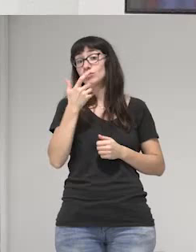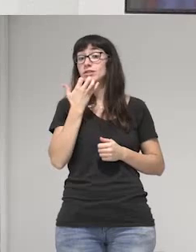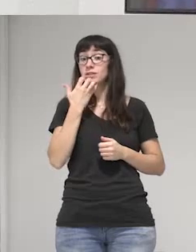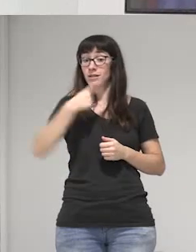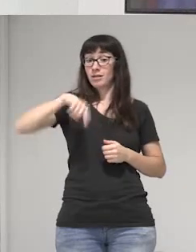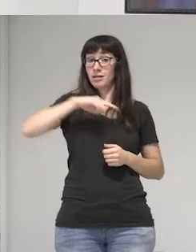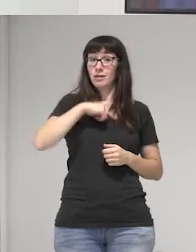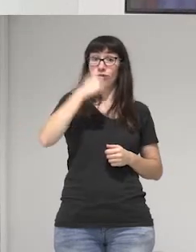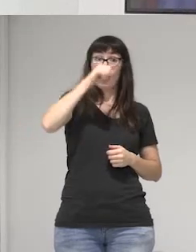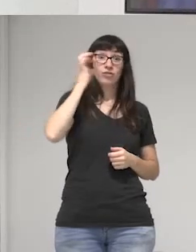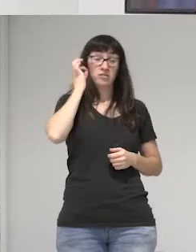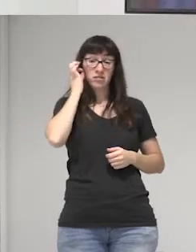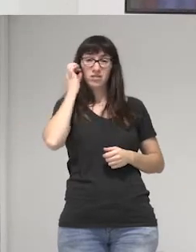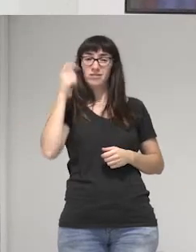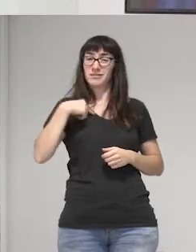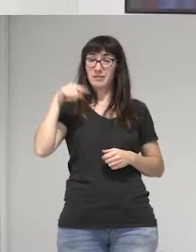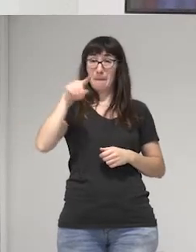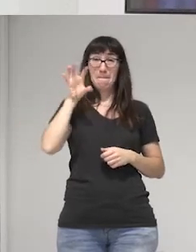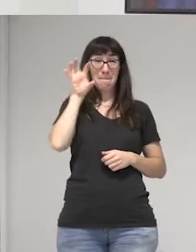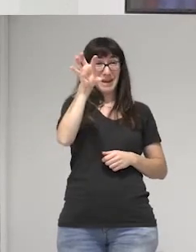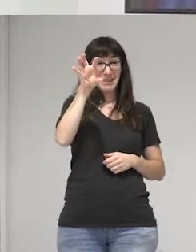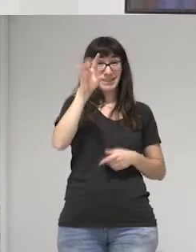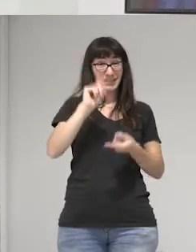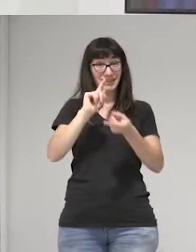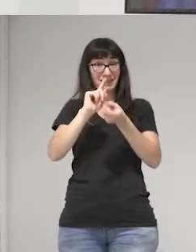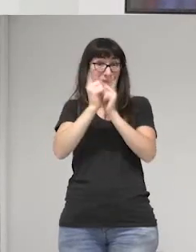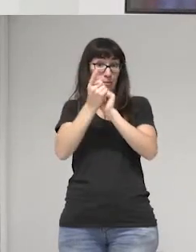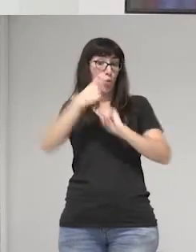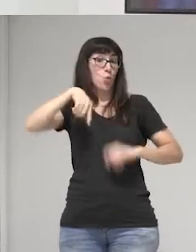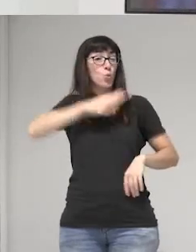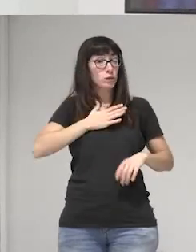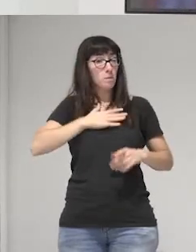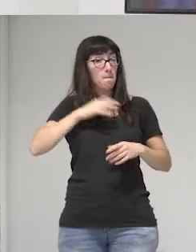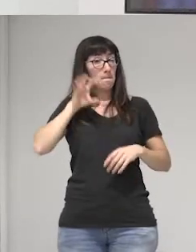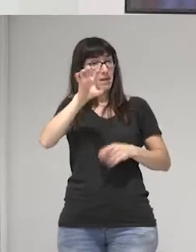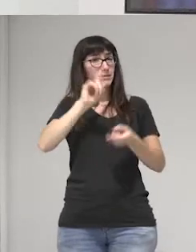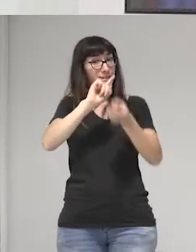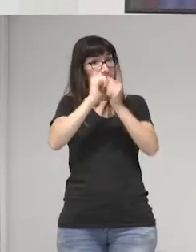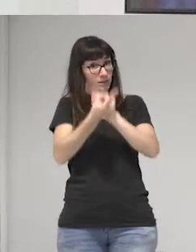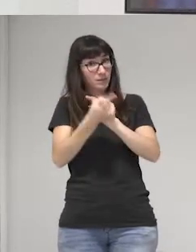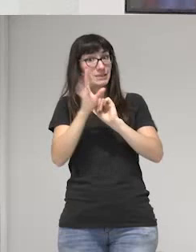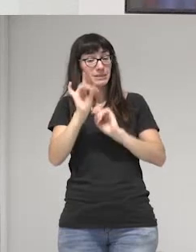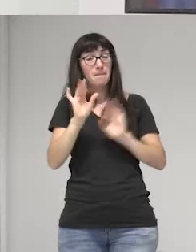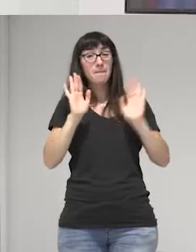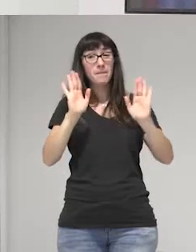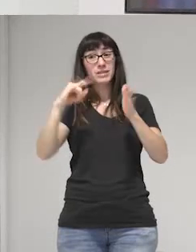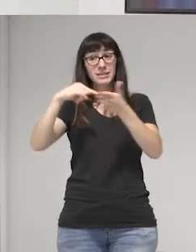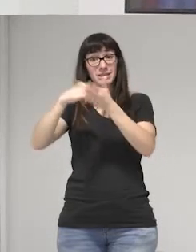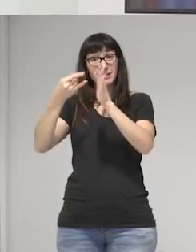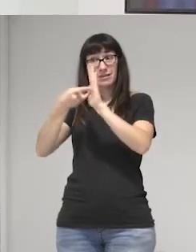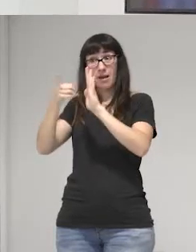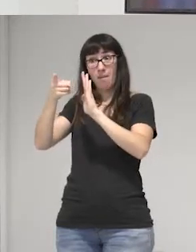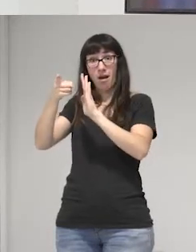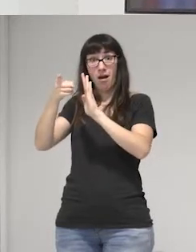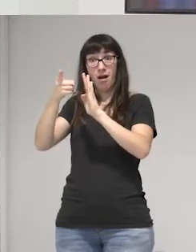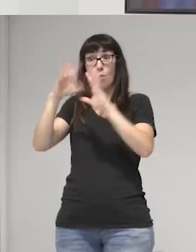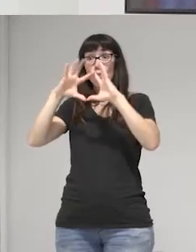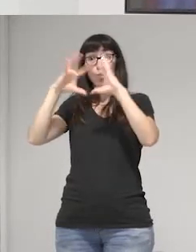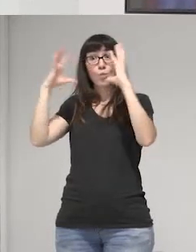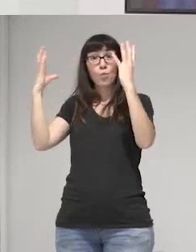si nosotros queremos cambiar el país, nuestro país, pero al final el sistema que está moviendo el mundo,